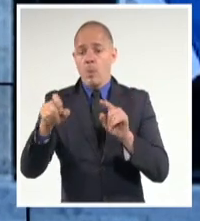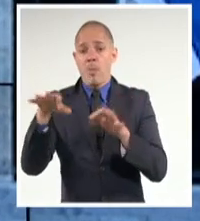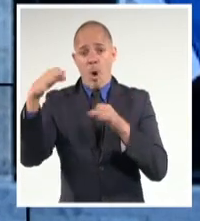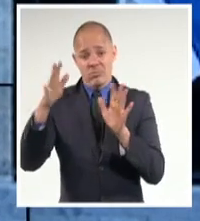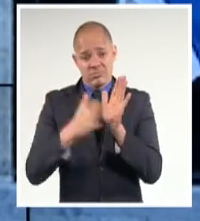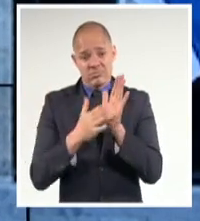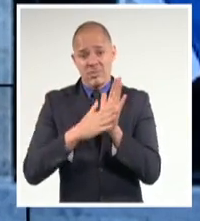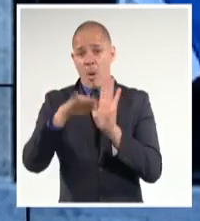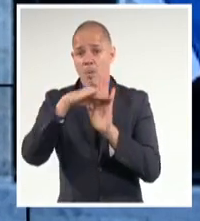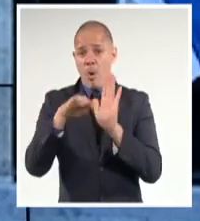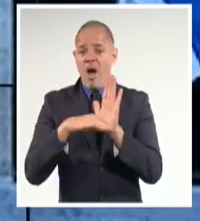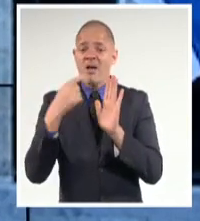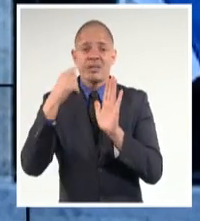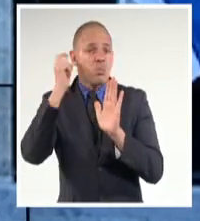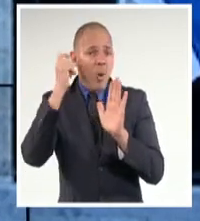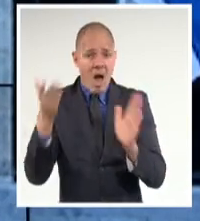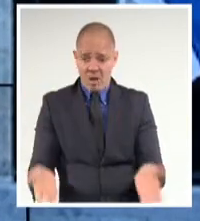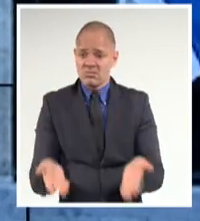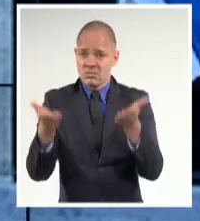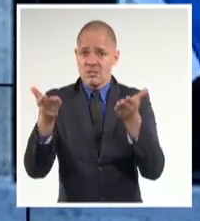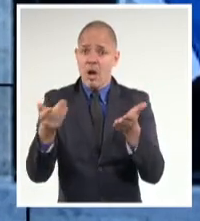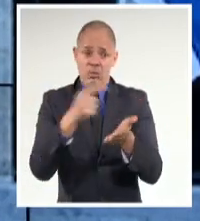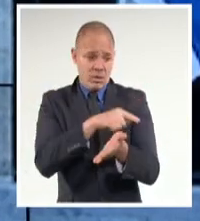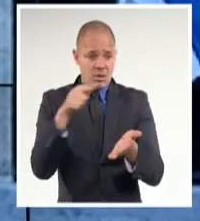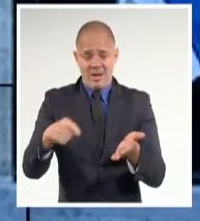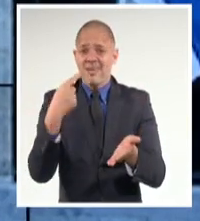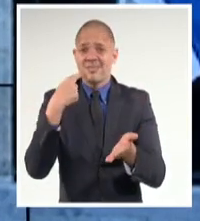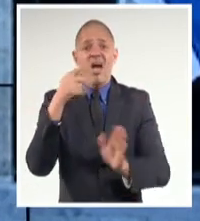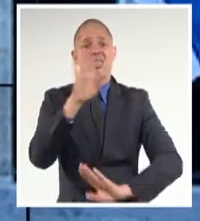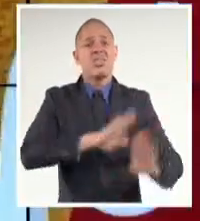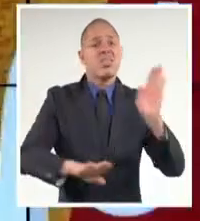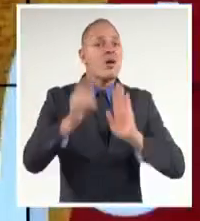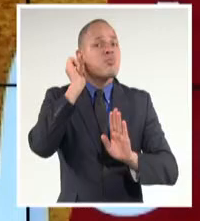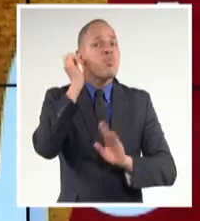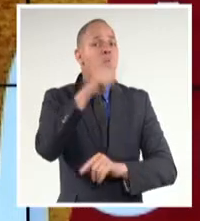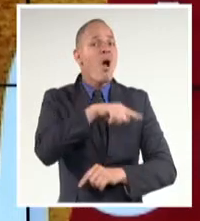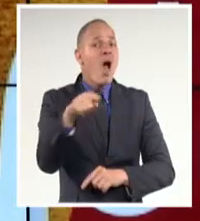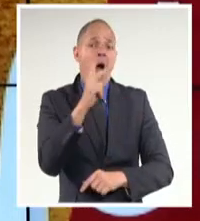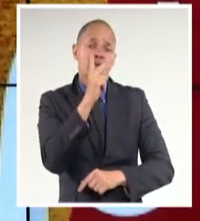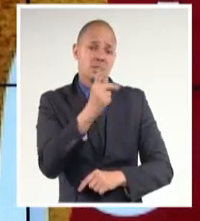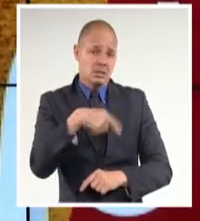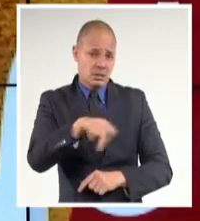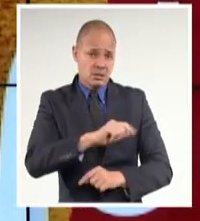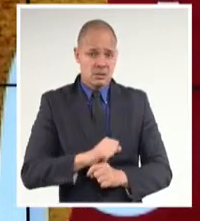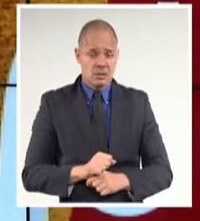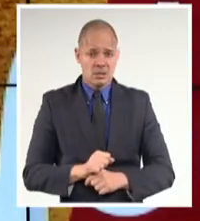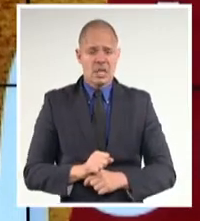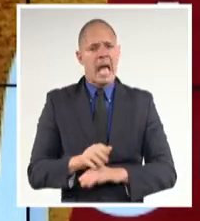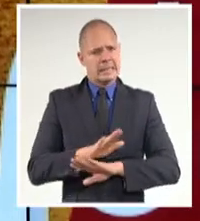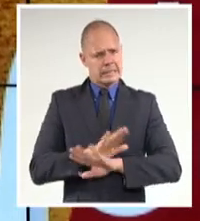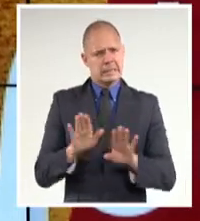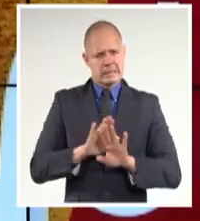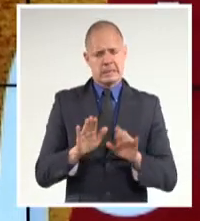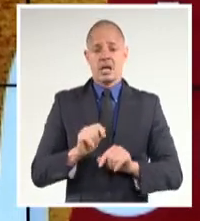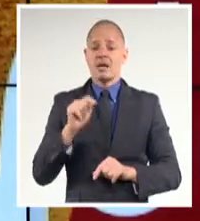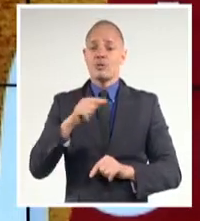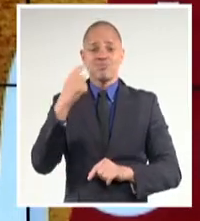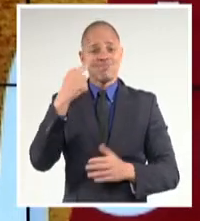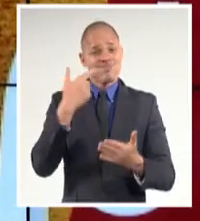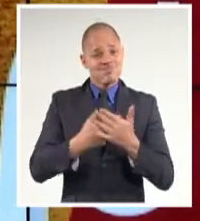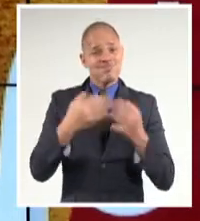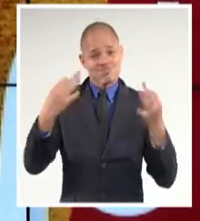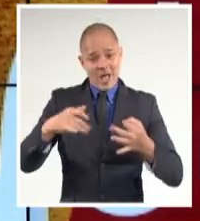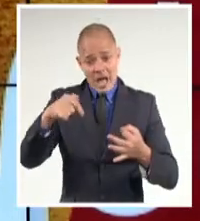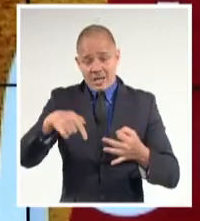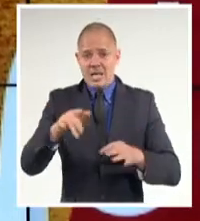se publicó como decreto presidencial. Es el modo en que la sociedad cubana se ha ido preparando para enfrentar estas problemáticas